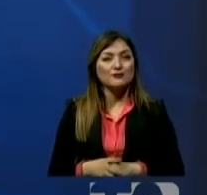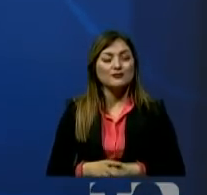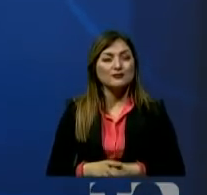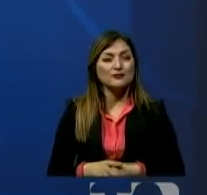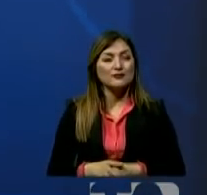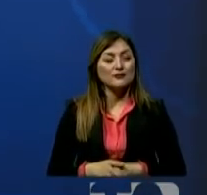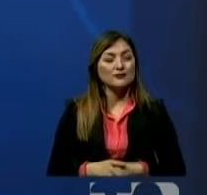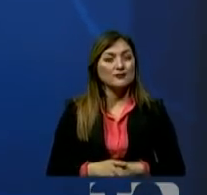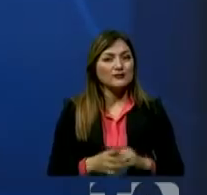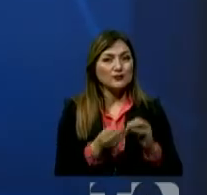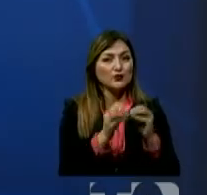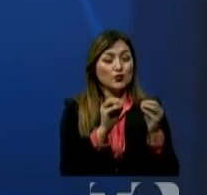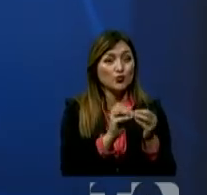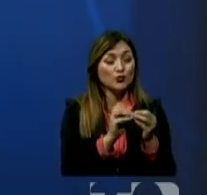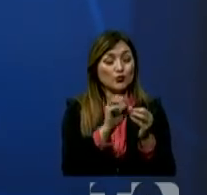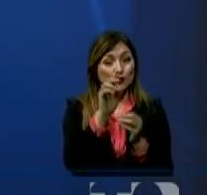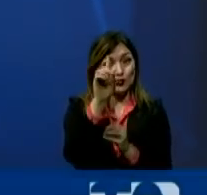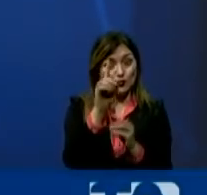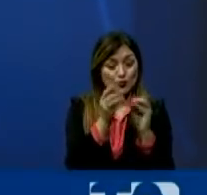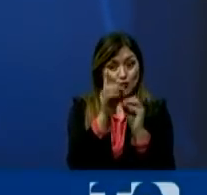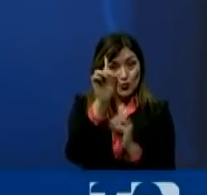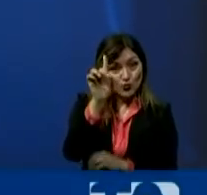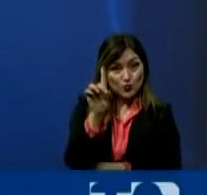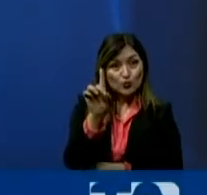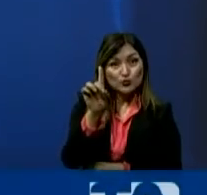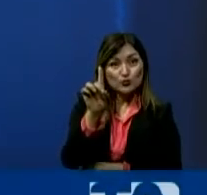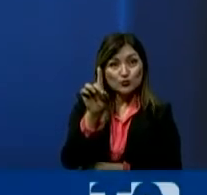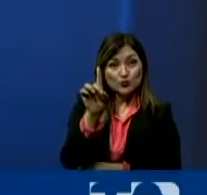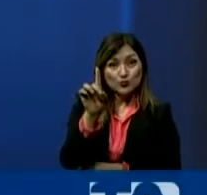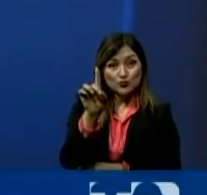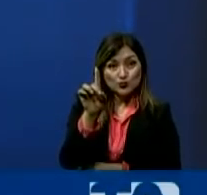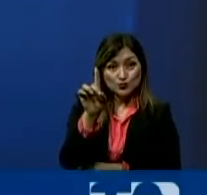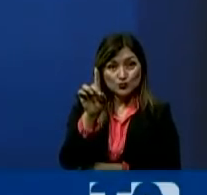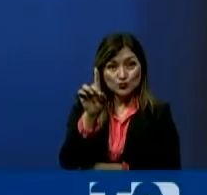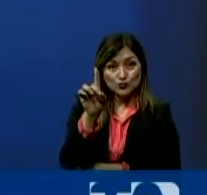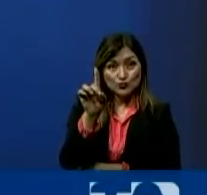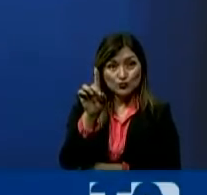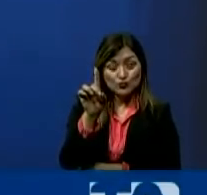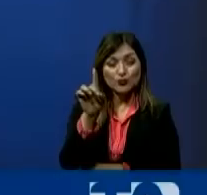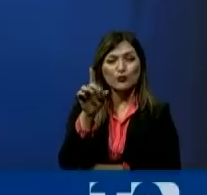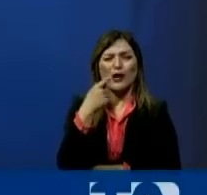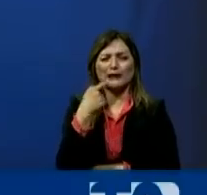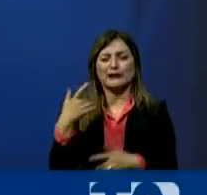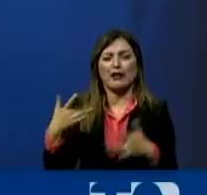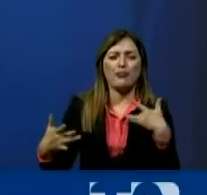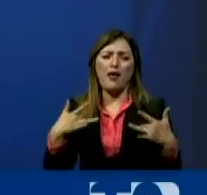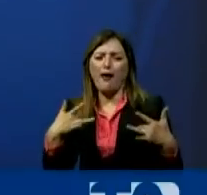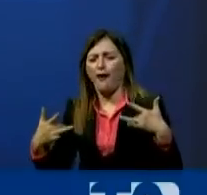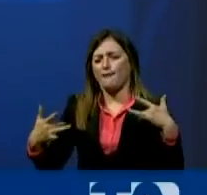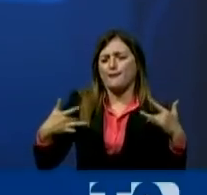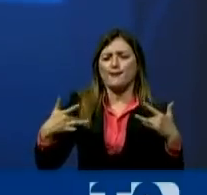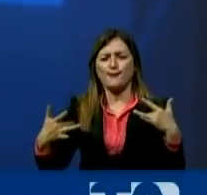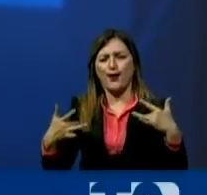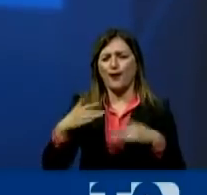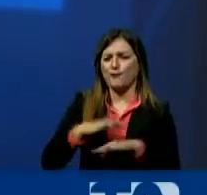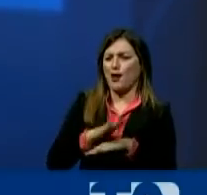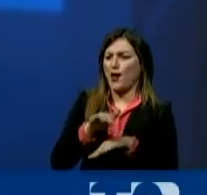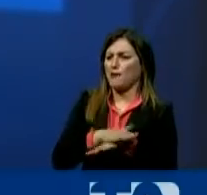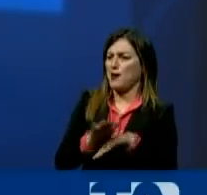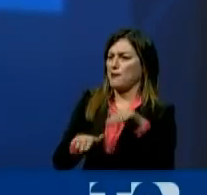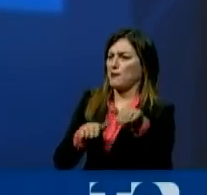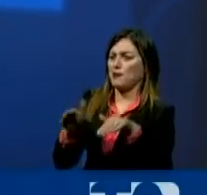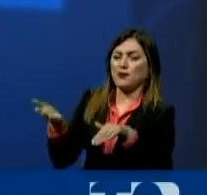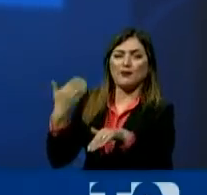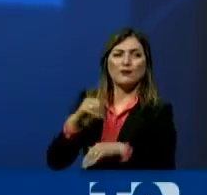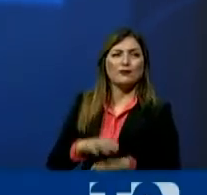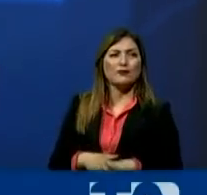incluso el Partido Político UNES hizo algunos shows diciendo que incluso se iban a autoconvocar.